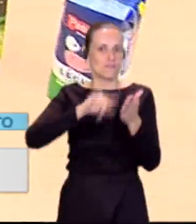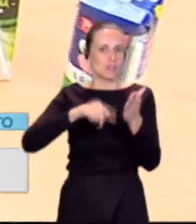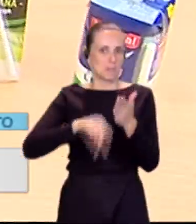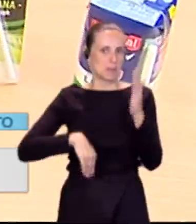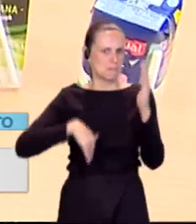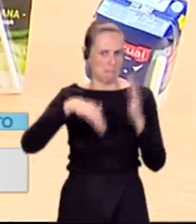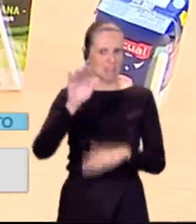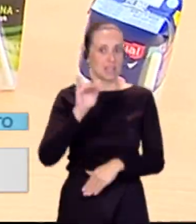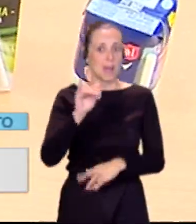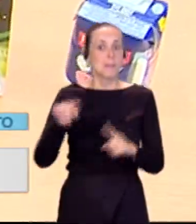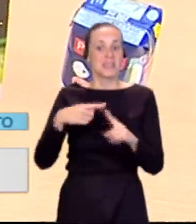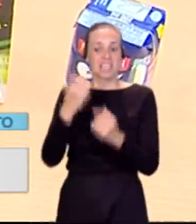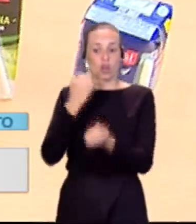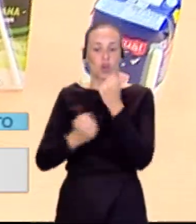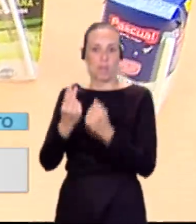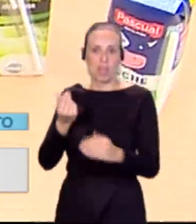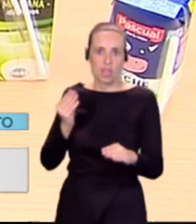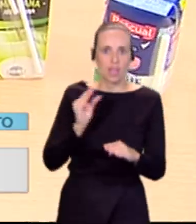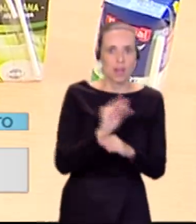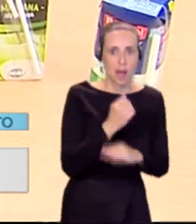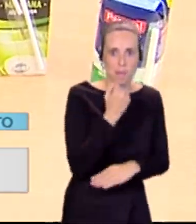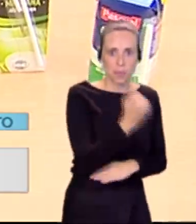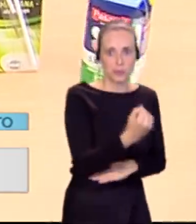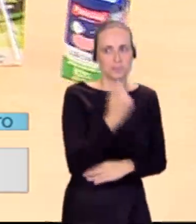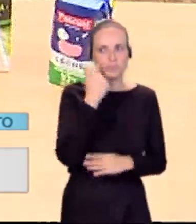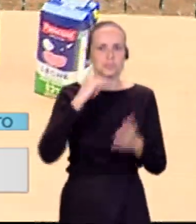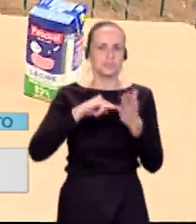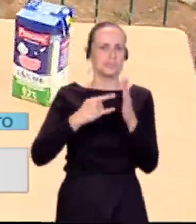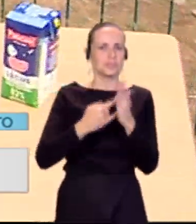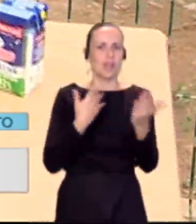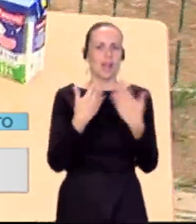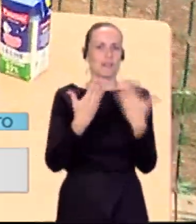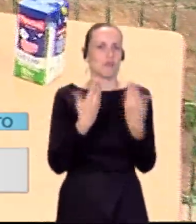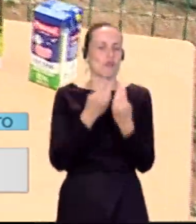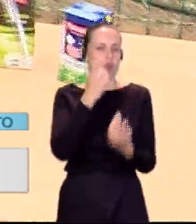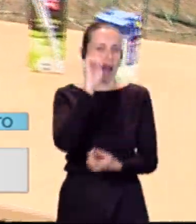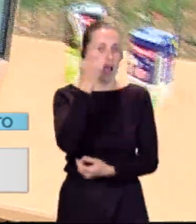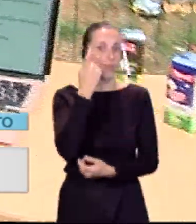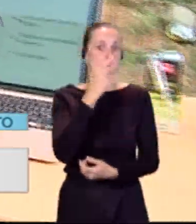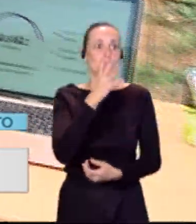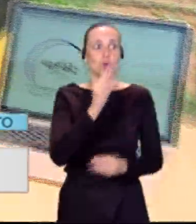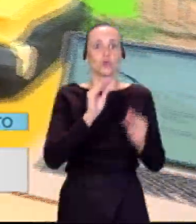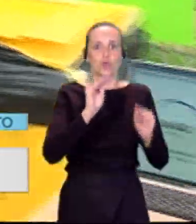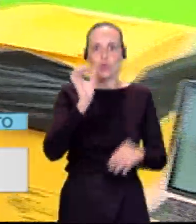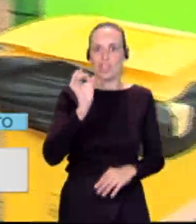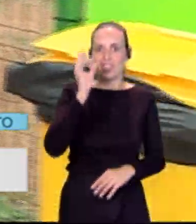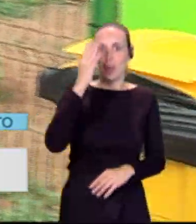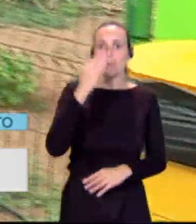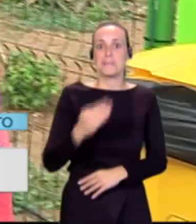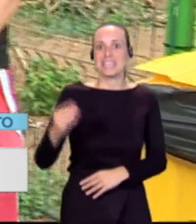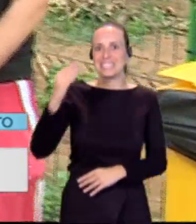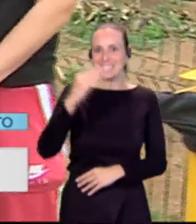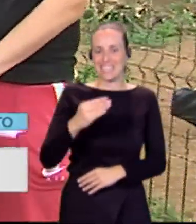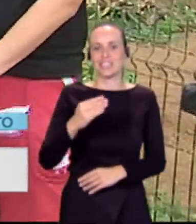les apoyen. Vamos a hablar de este proyecto con los alumnos, porque esta idea surge de los alumnos de bachillerato del IES